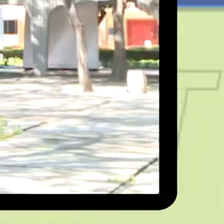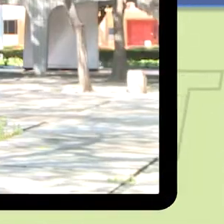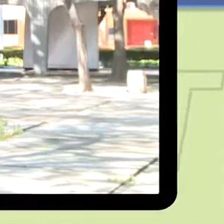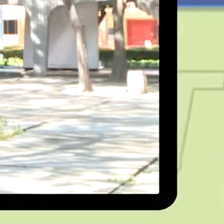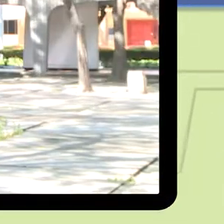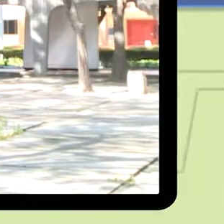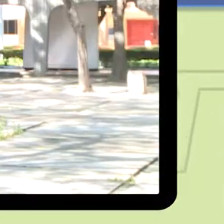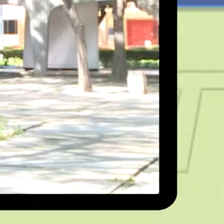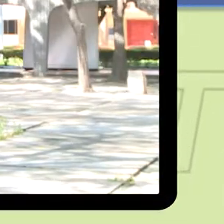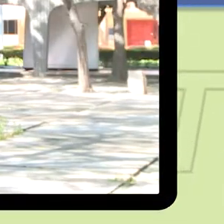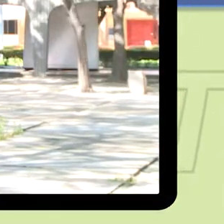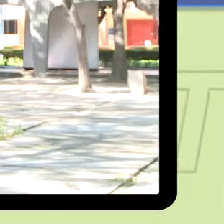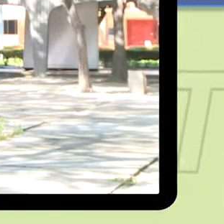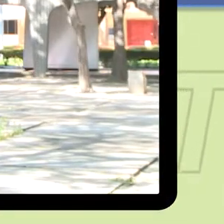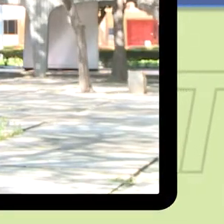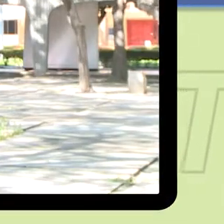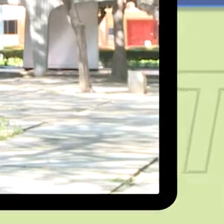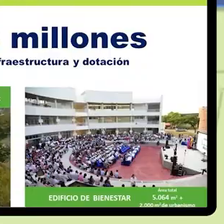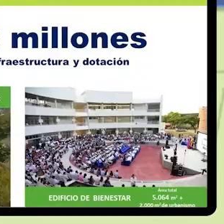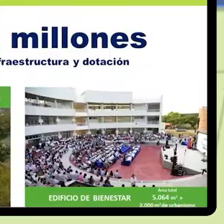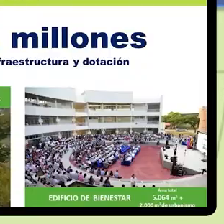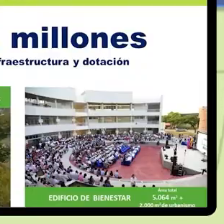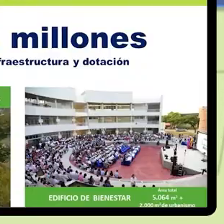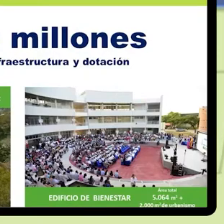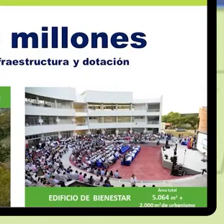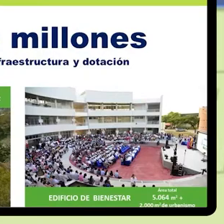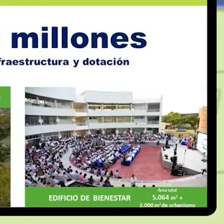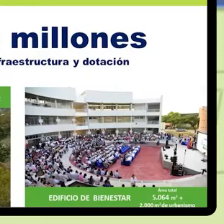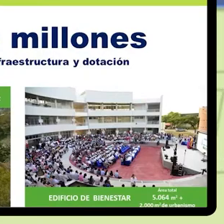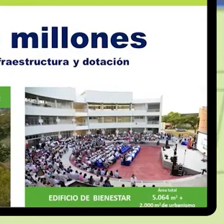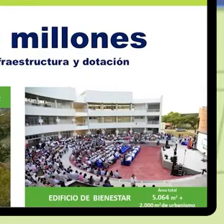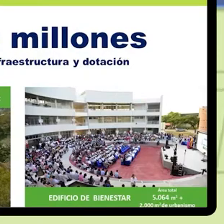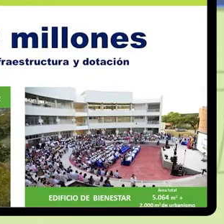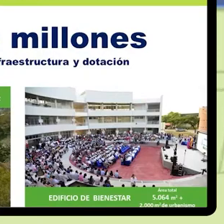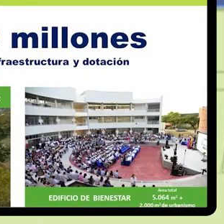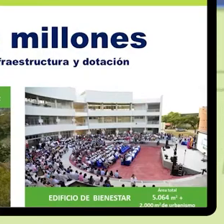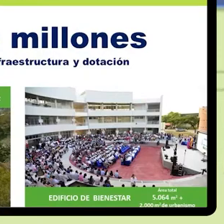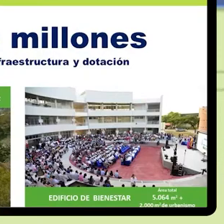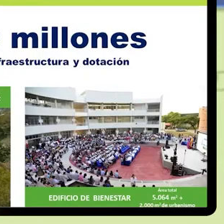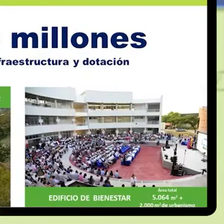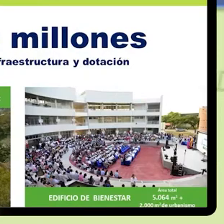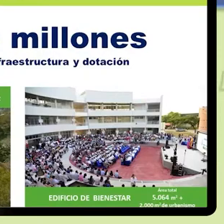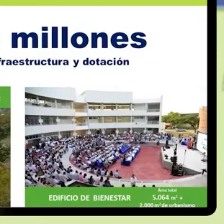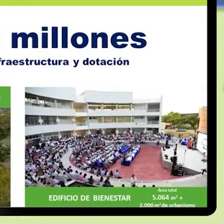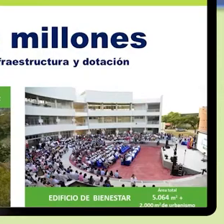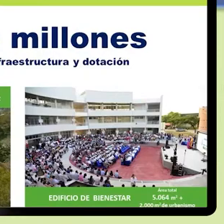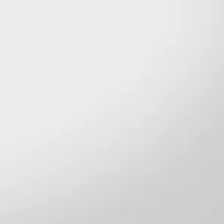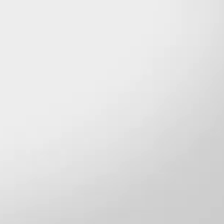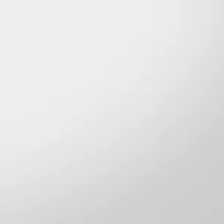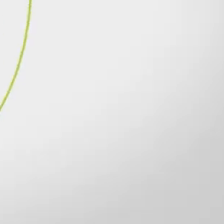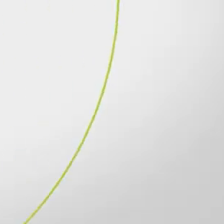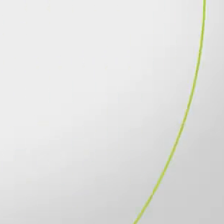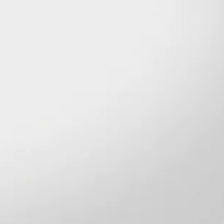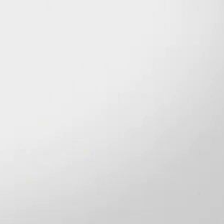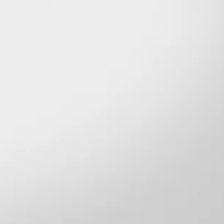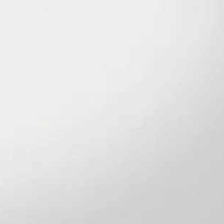una inversión total en infraestructura y dotación de 63 mil 828 millones de pesos